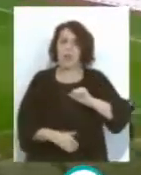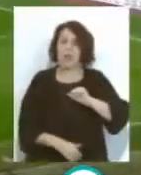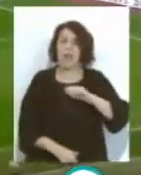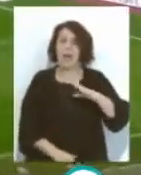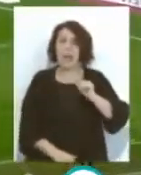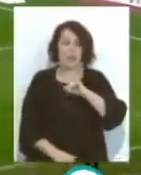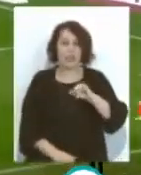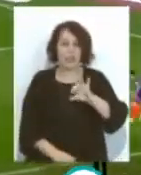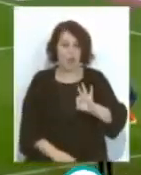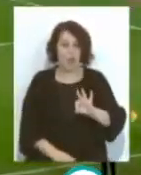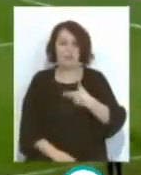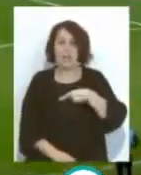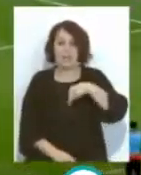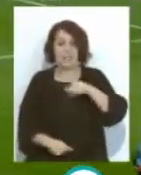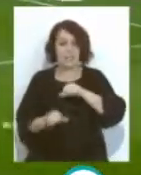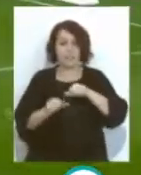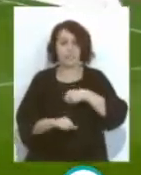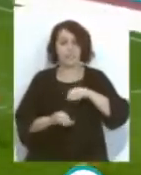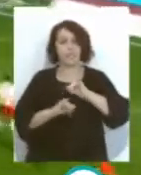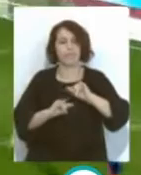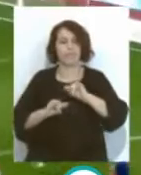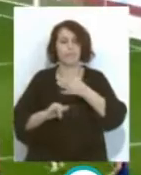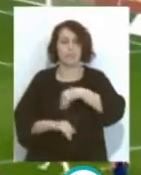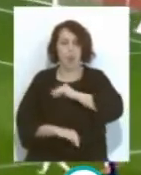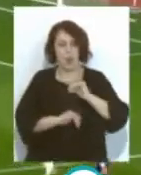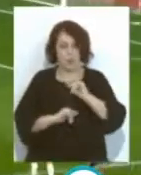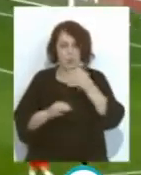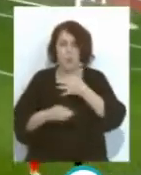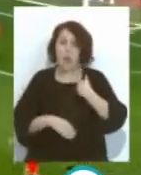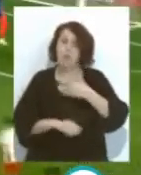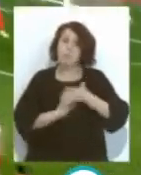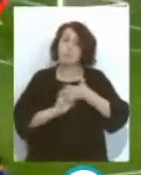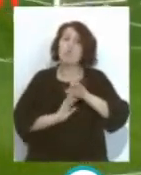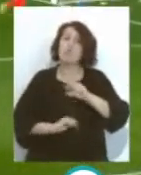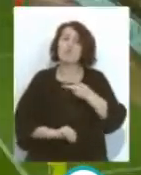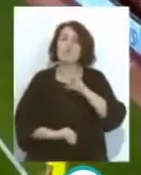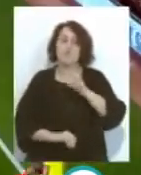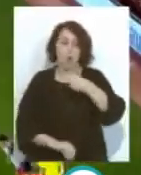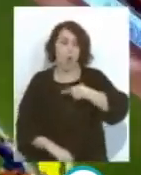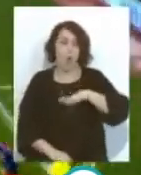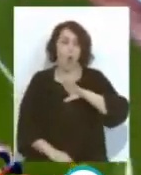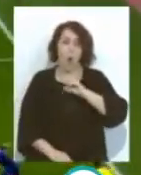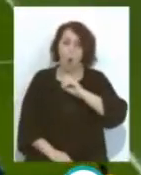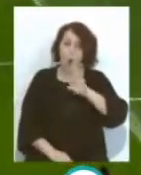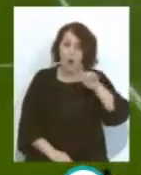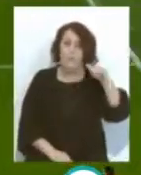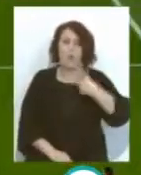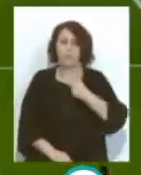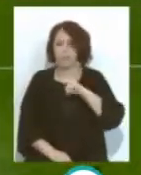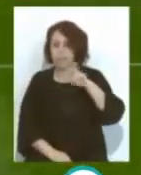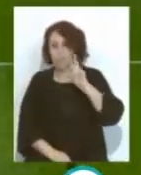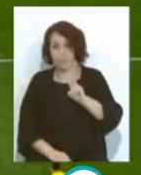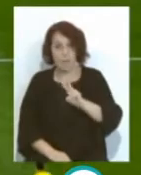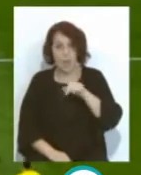A disfrutar Para la liga española Y hablamos Hablamos Suso Hablamos de Ocampo Y no nos podemos olvidar Aquí vemos Ese tándem Que está haciendo